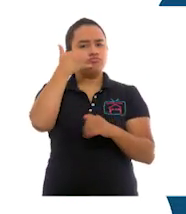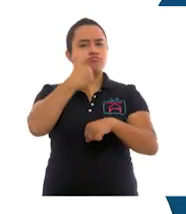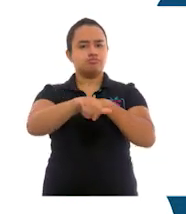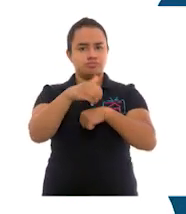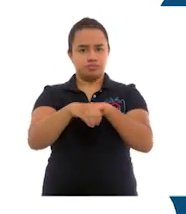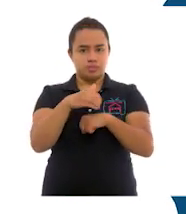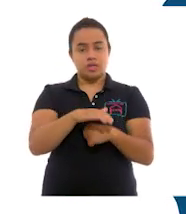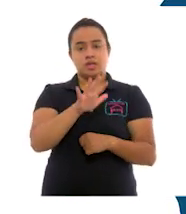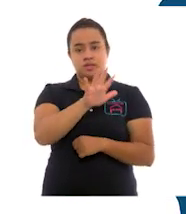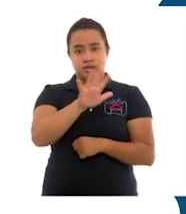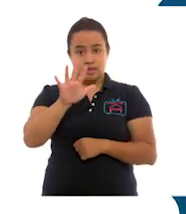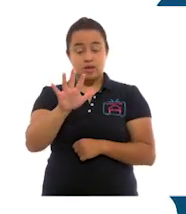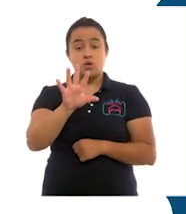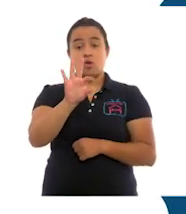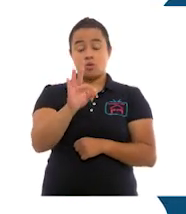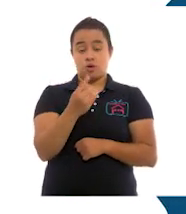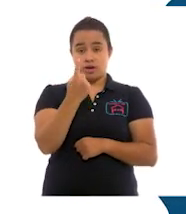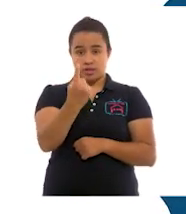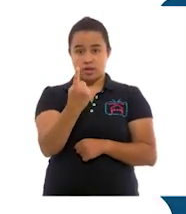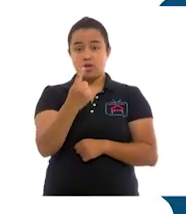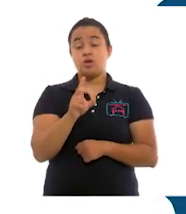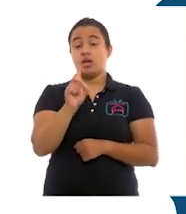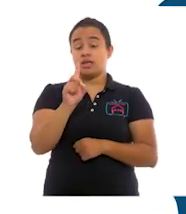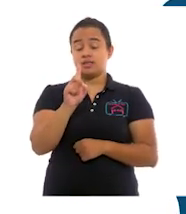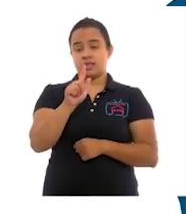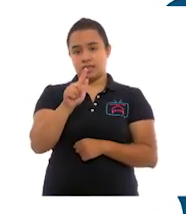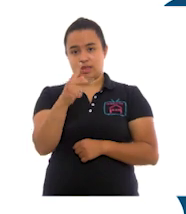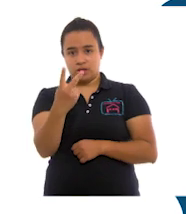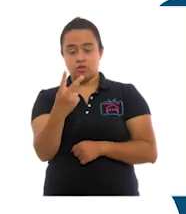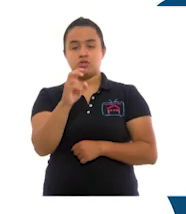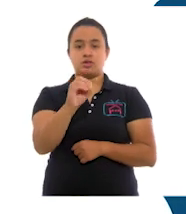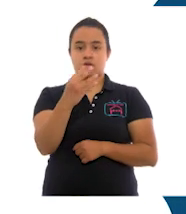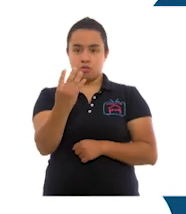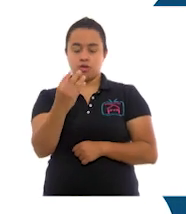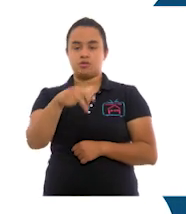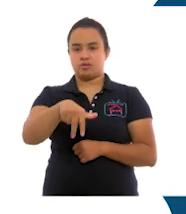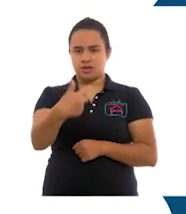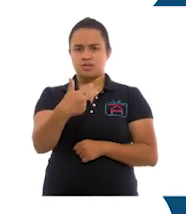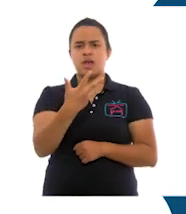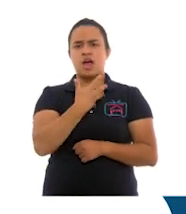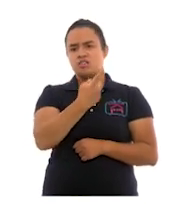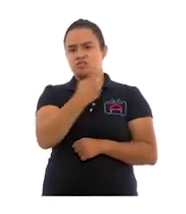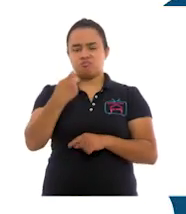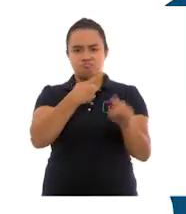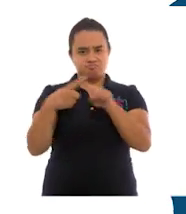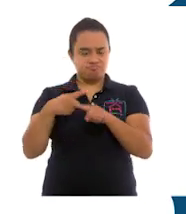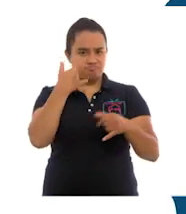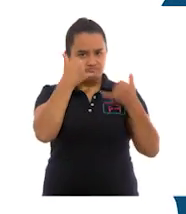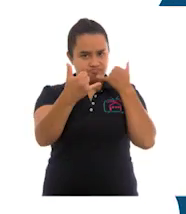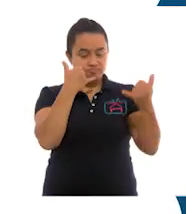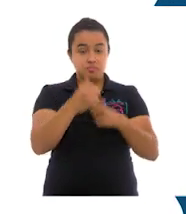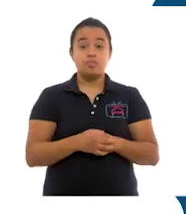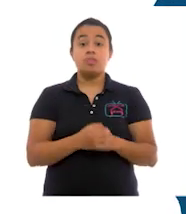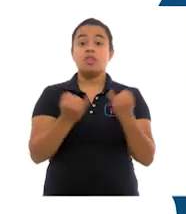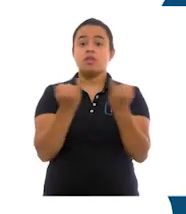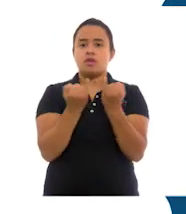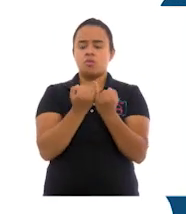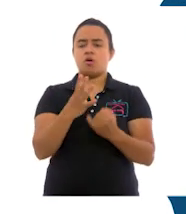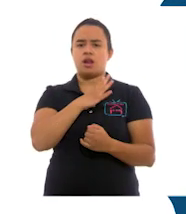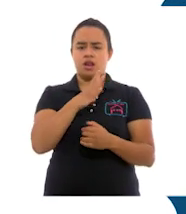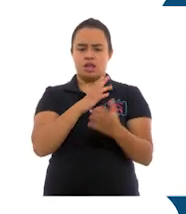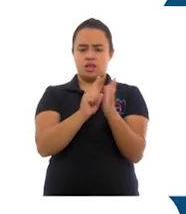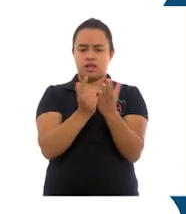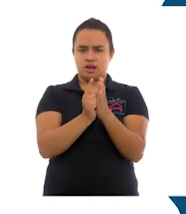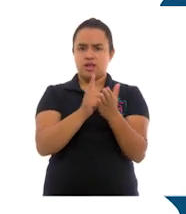5541-720413 con 100 líneas. También puedes encontrar los